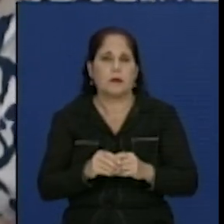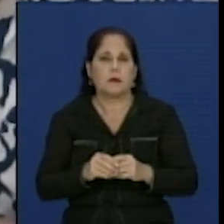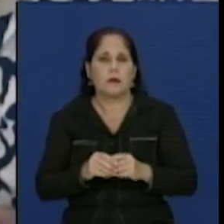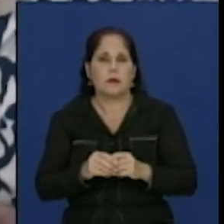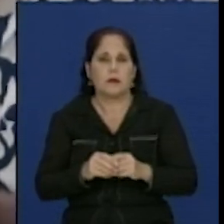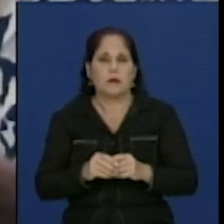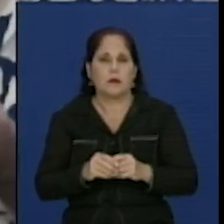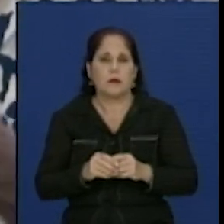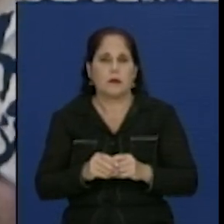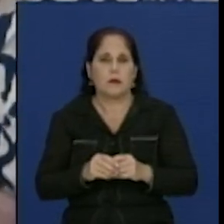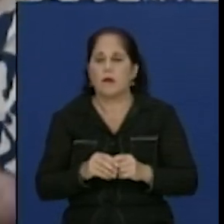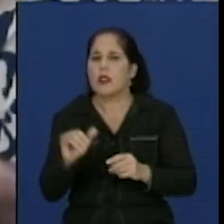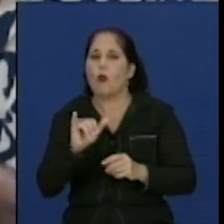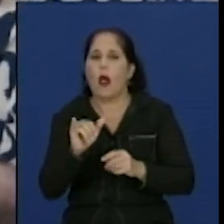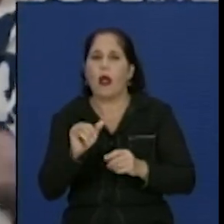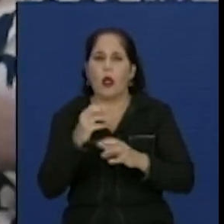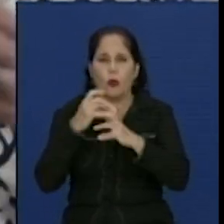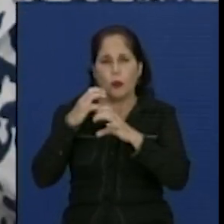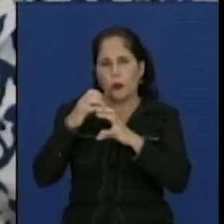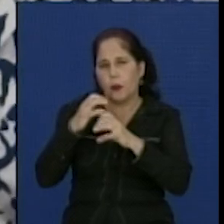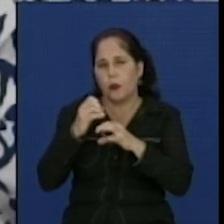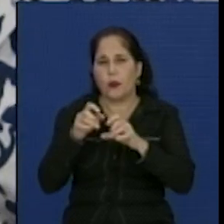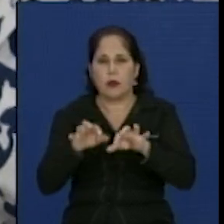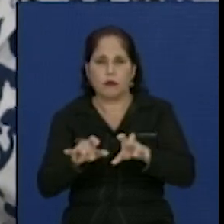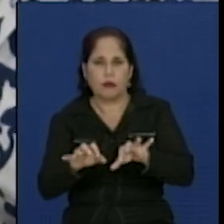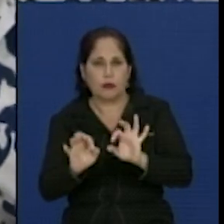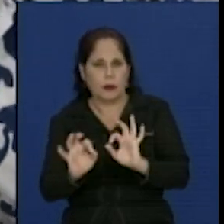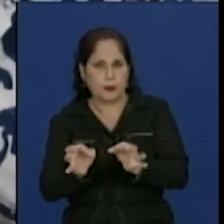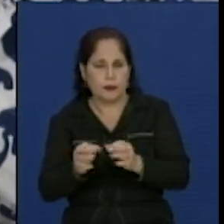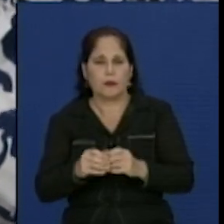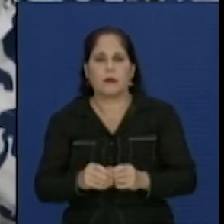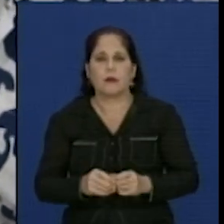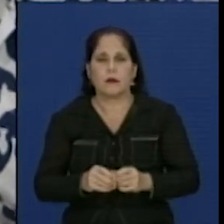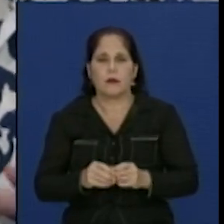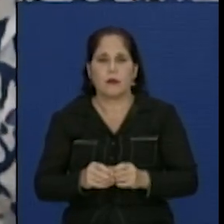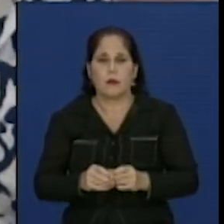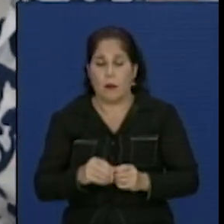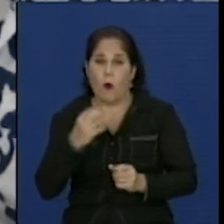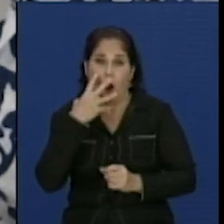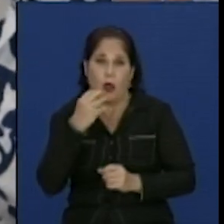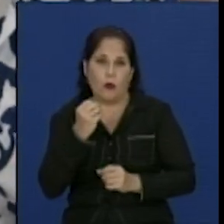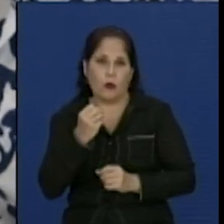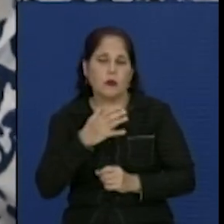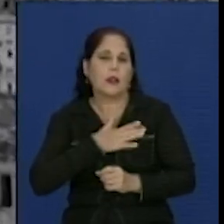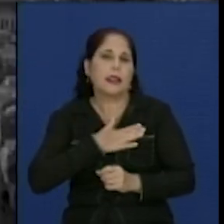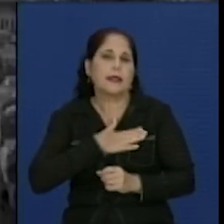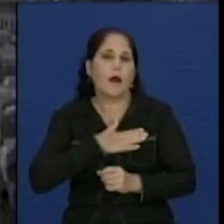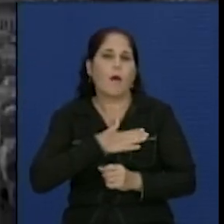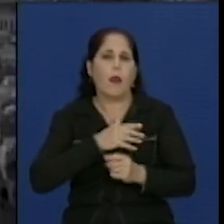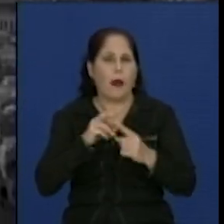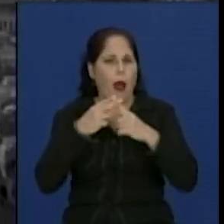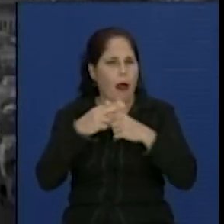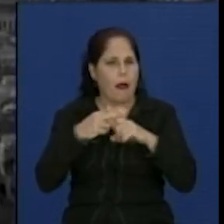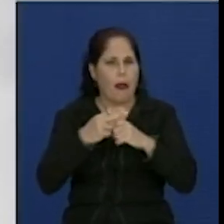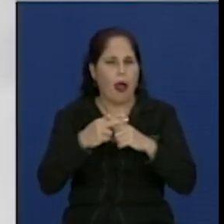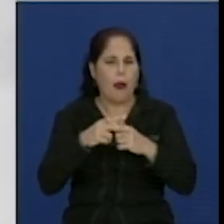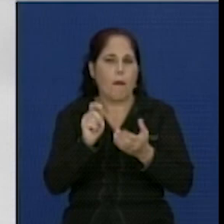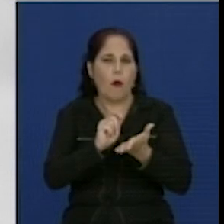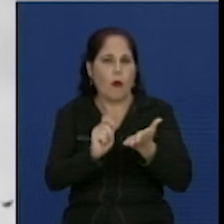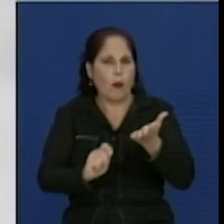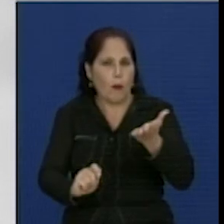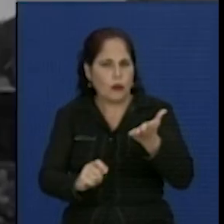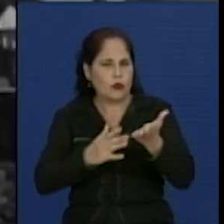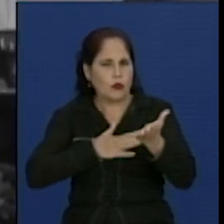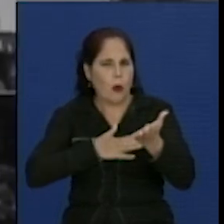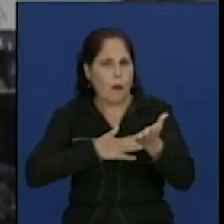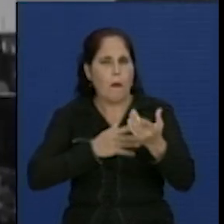estándar de jazz, instrumental y bueno, en coproducción con Alain Pérez hicimos la letra, un arreglo más modernizado, pero mi